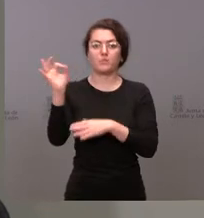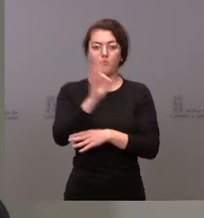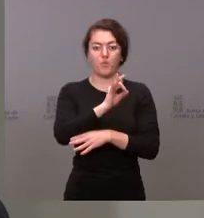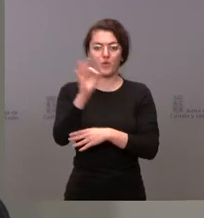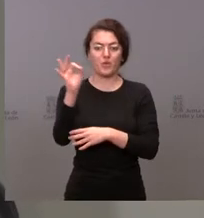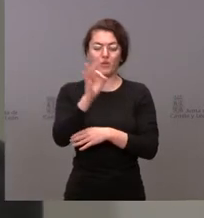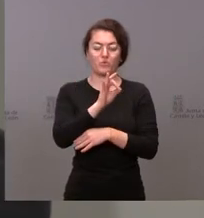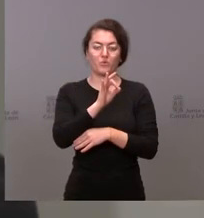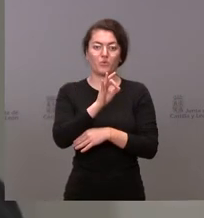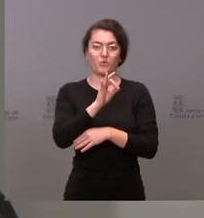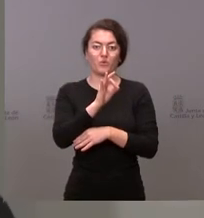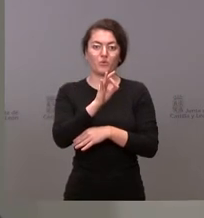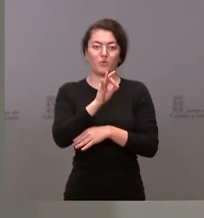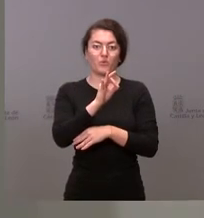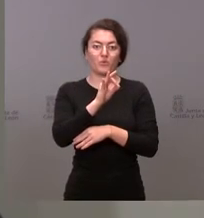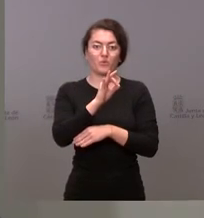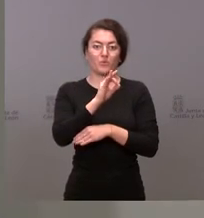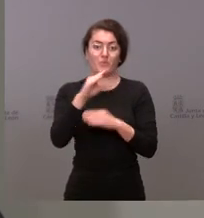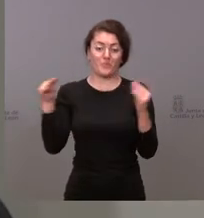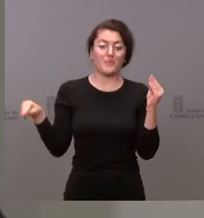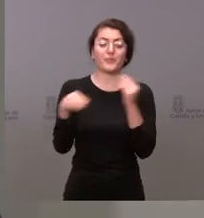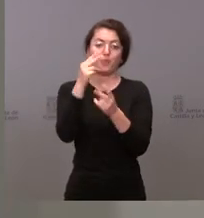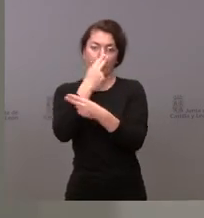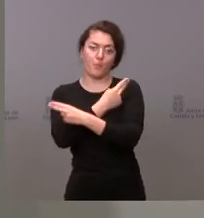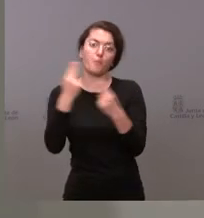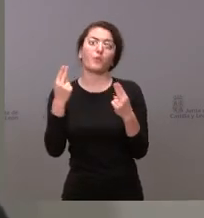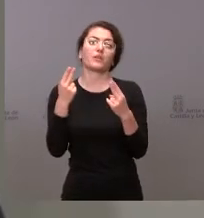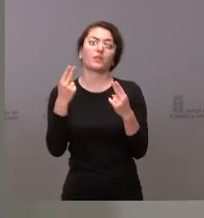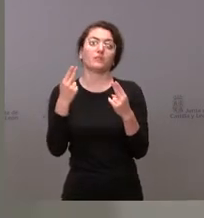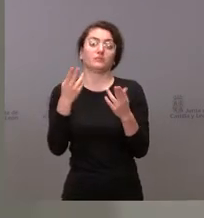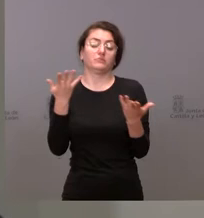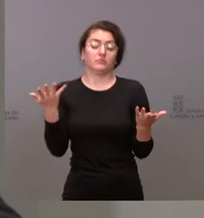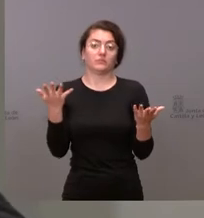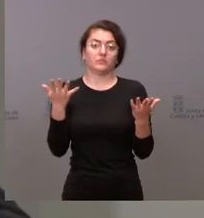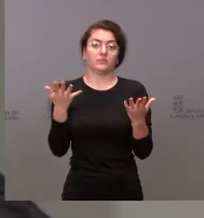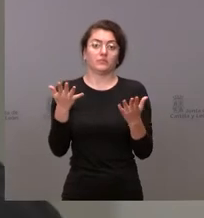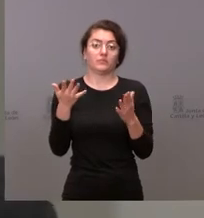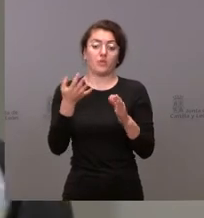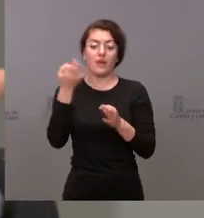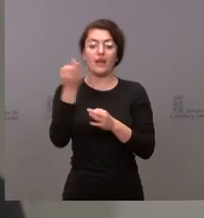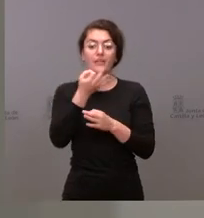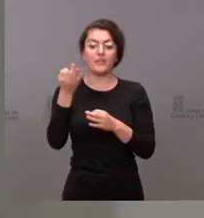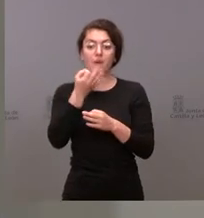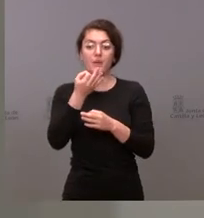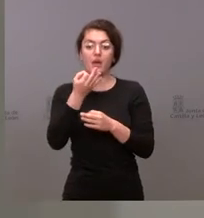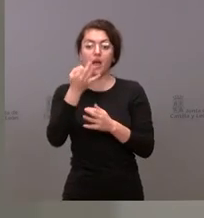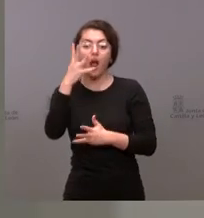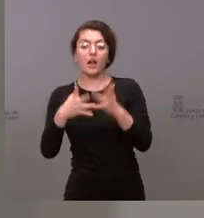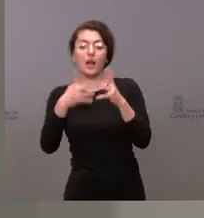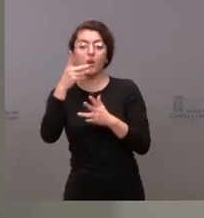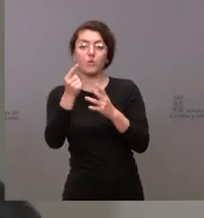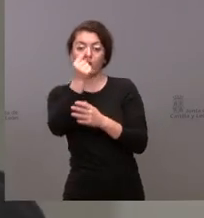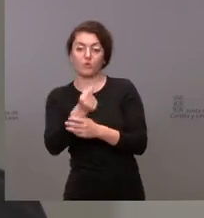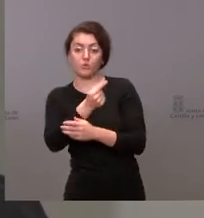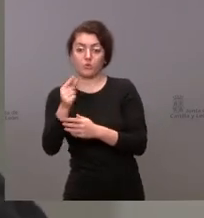de las retribuciones de la pública por tanto es sobre eso sobre lo que hay que hacer el coste en el número de